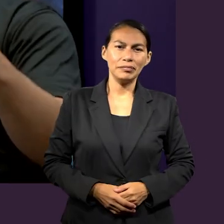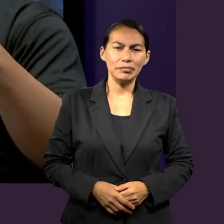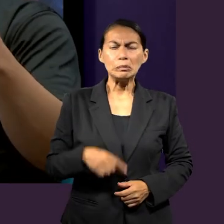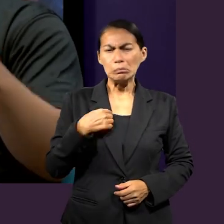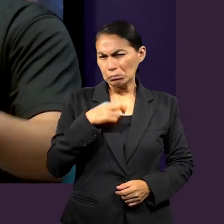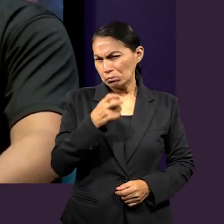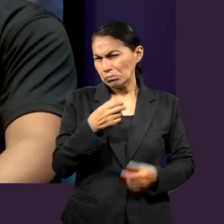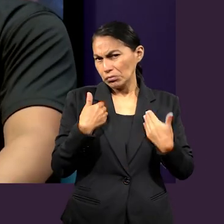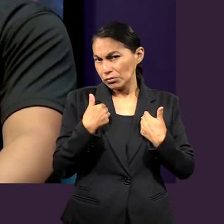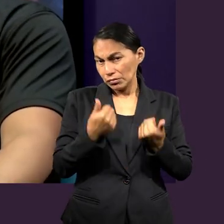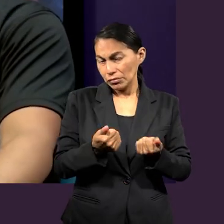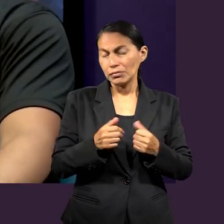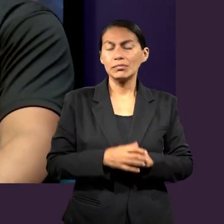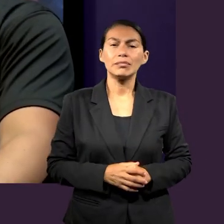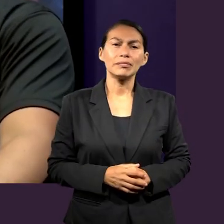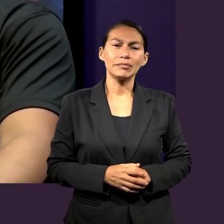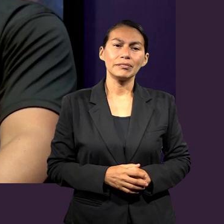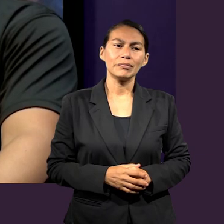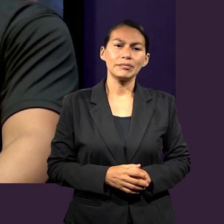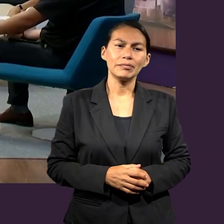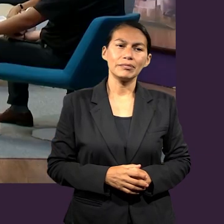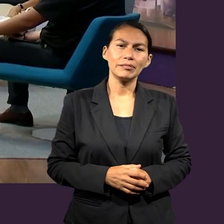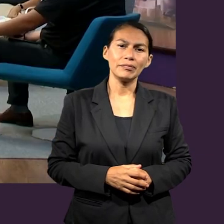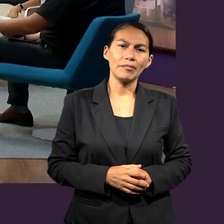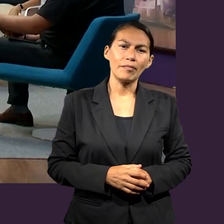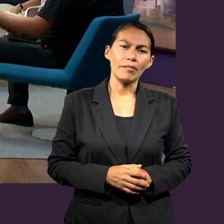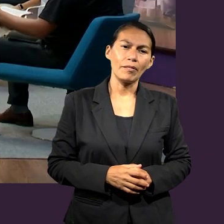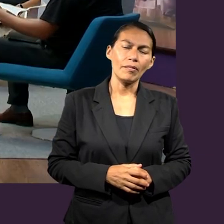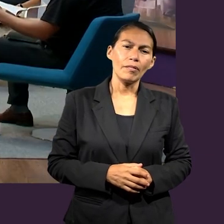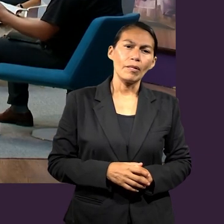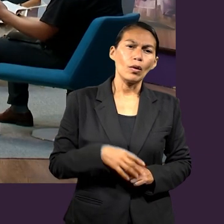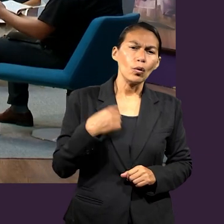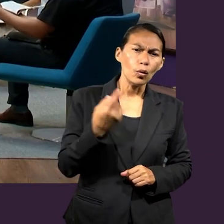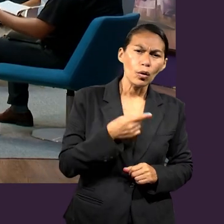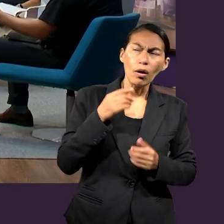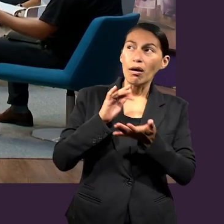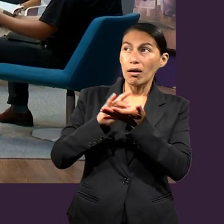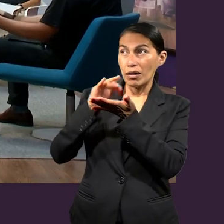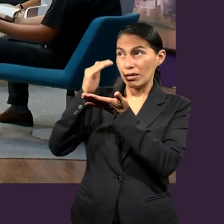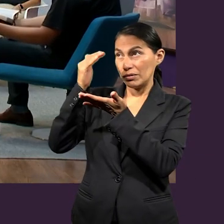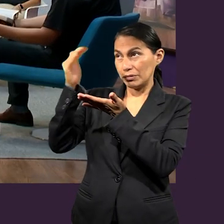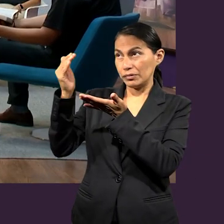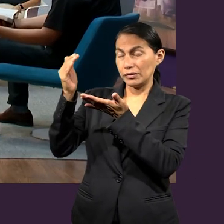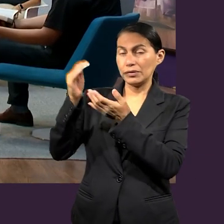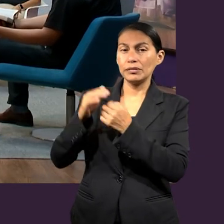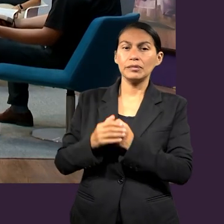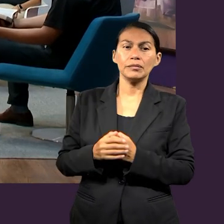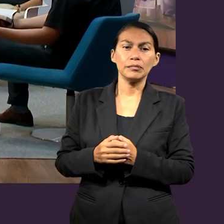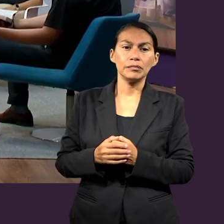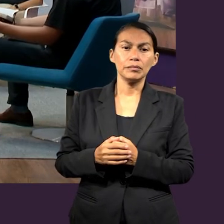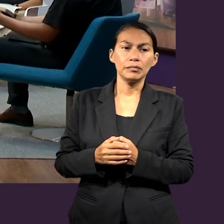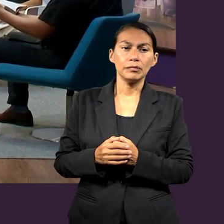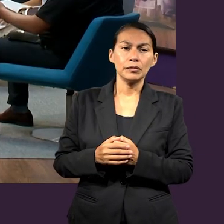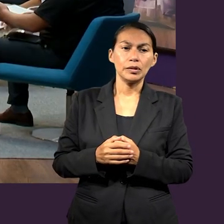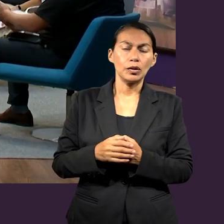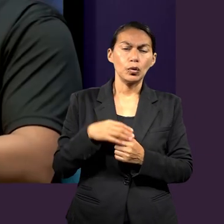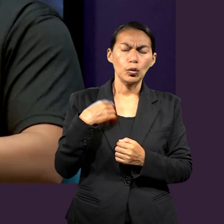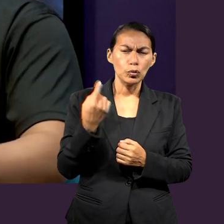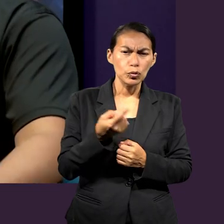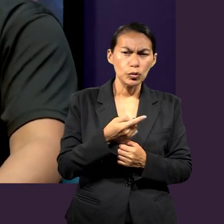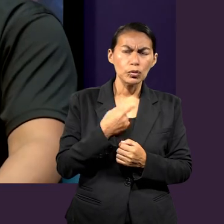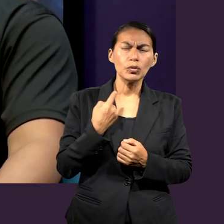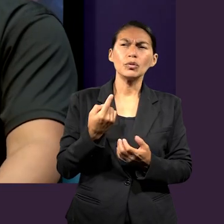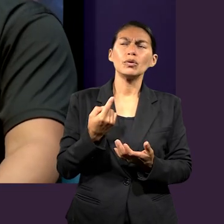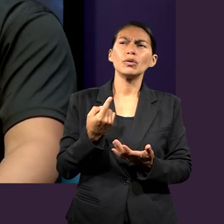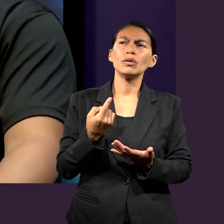a tener una comunicación más directa con Dios. Es decir, yo veo esa parte. Además de que se puede hablar de la parte de que es una parte de acción de gracias y una